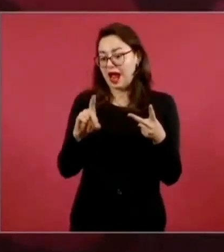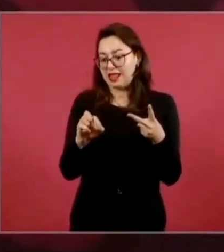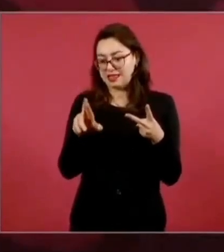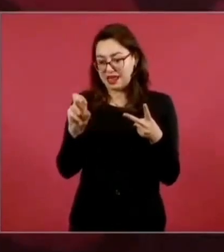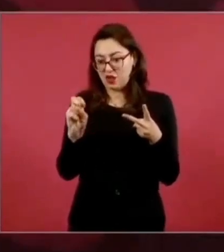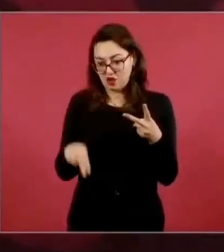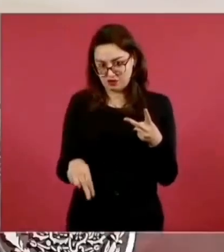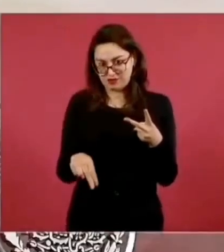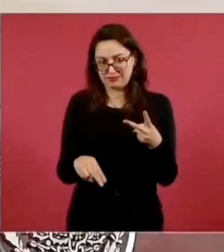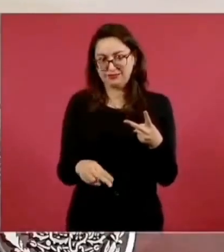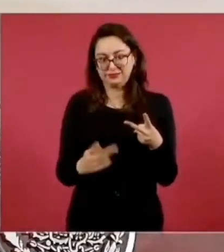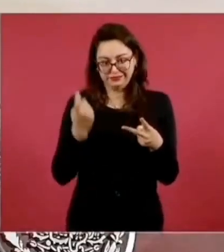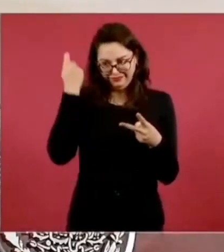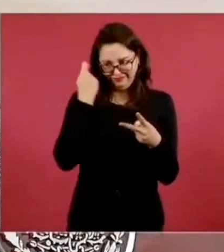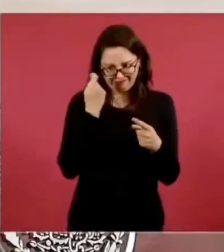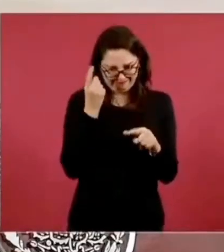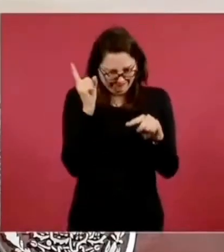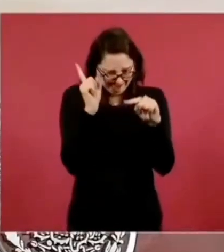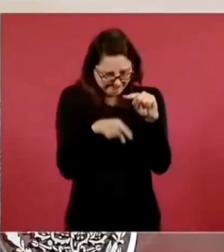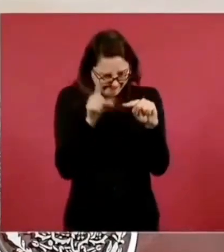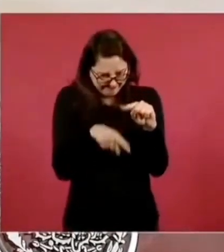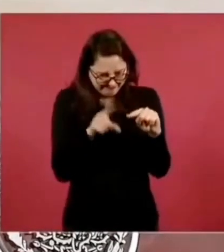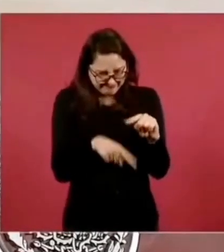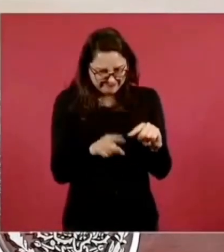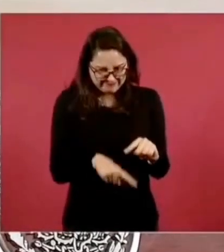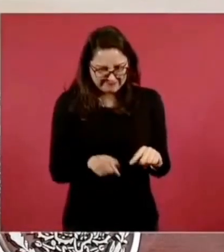esas reformas a las pensiones